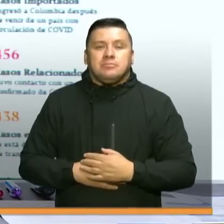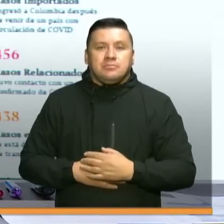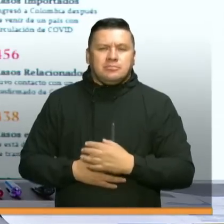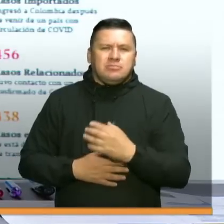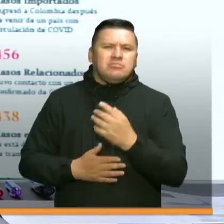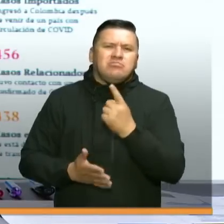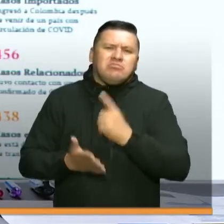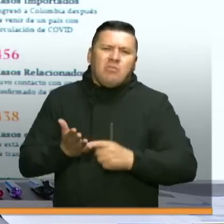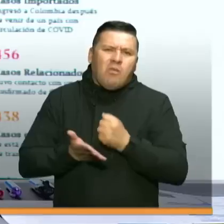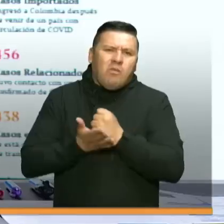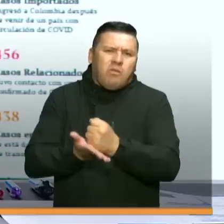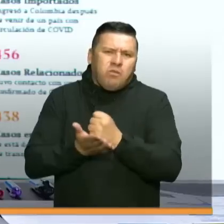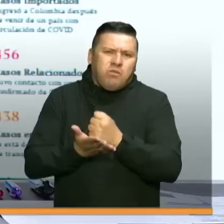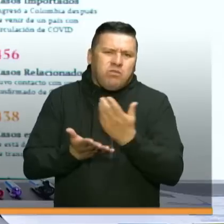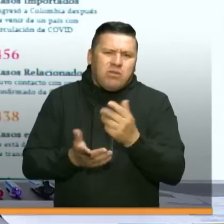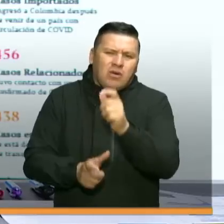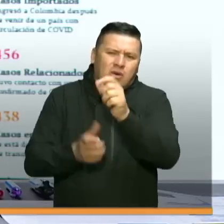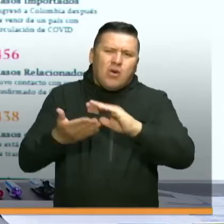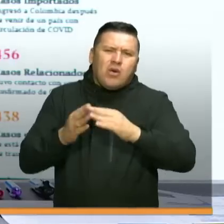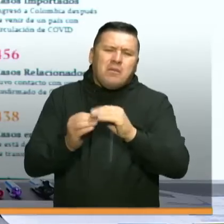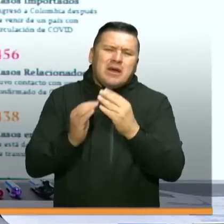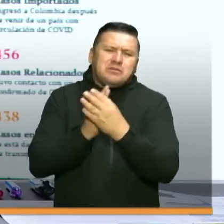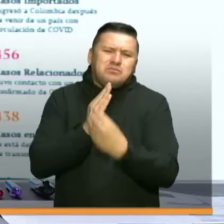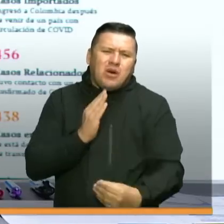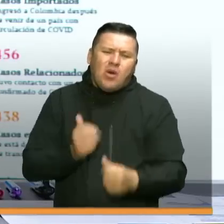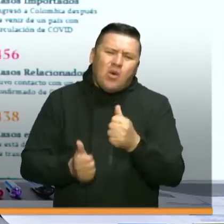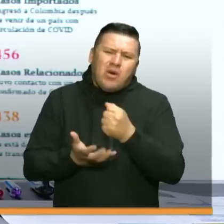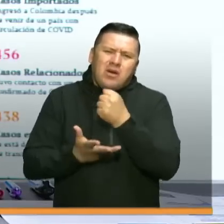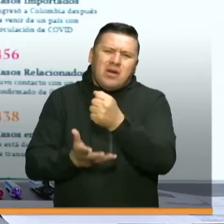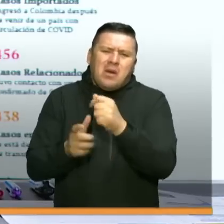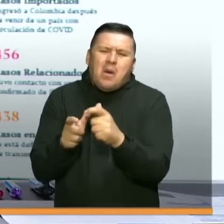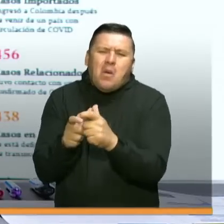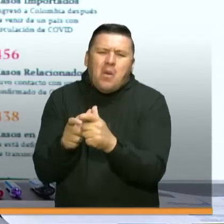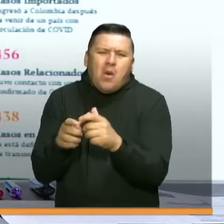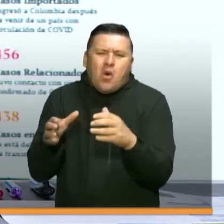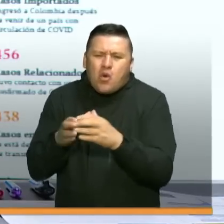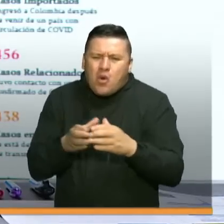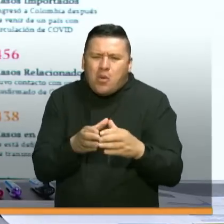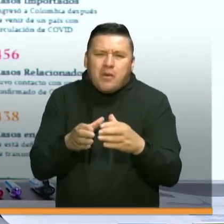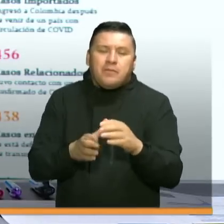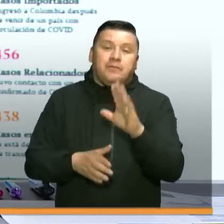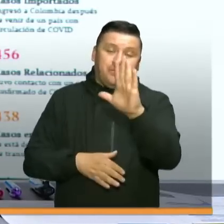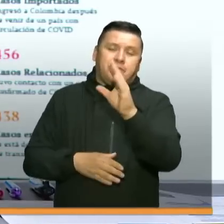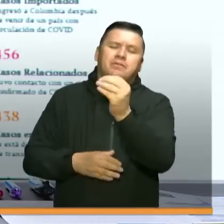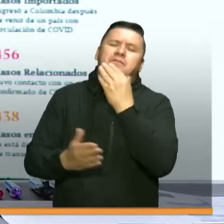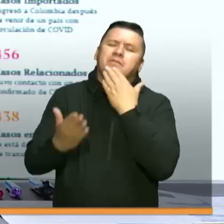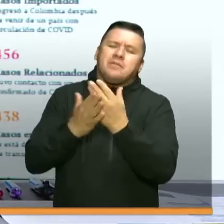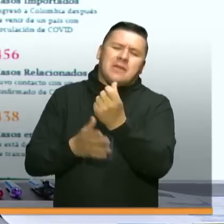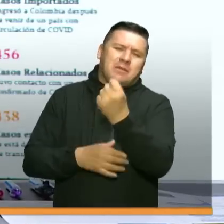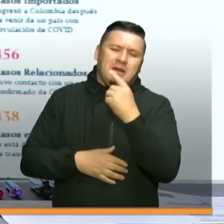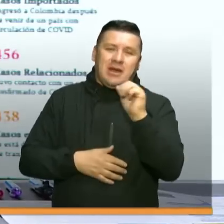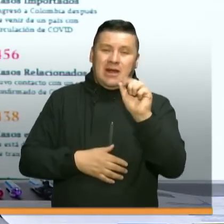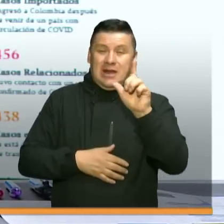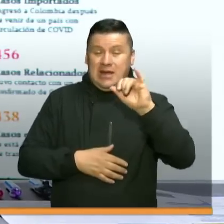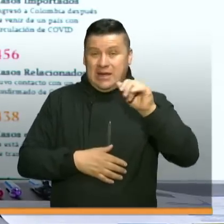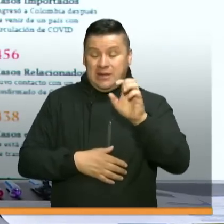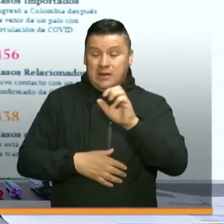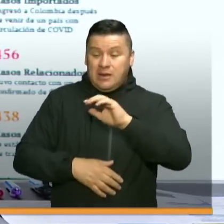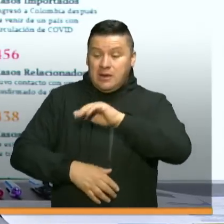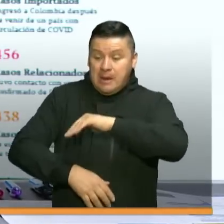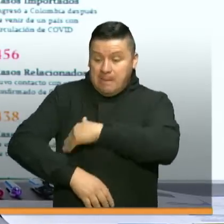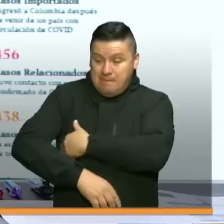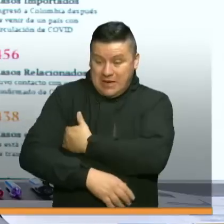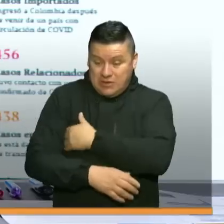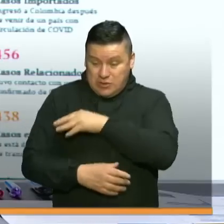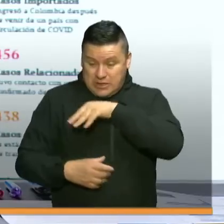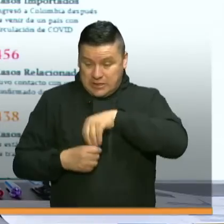¿qué ayudas están entregando a las poblaciones más vulnerables de grupos minoritarios? Alejandra, gracias, porque con el Ministerio del